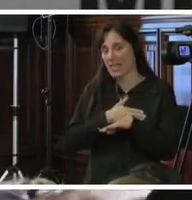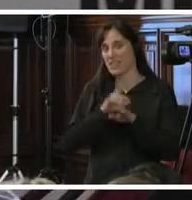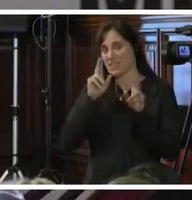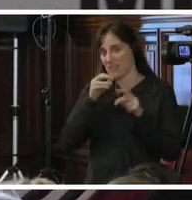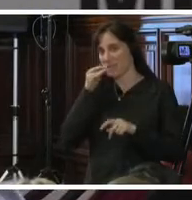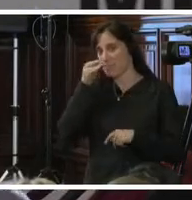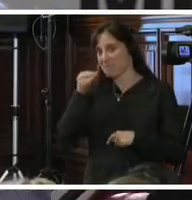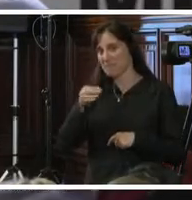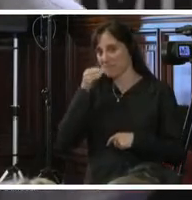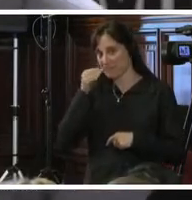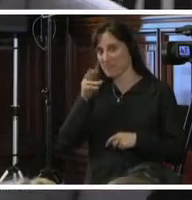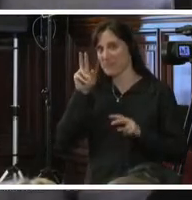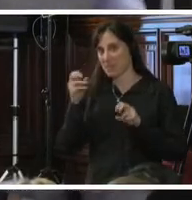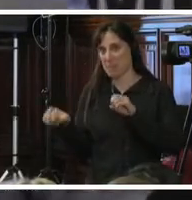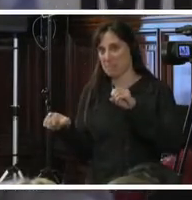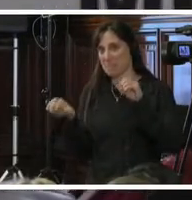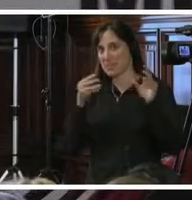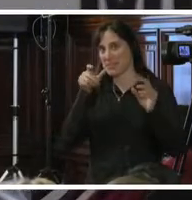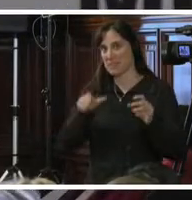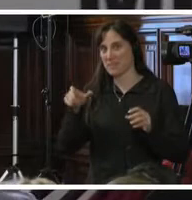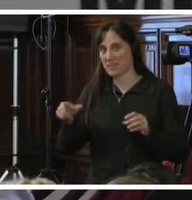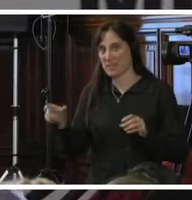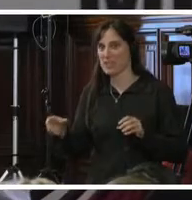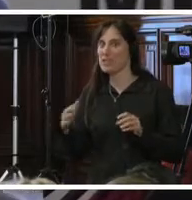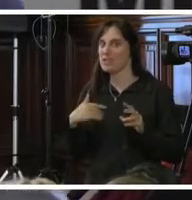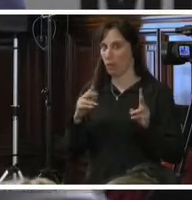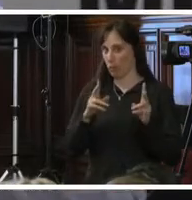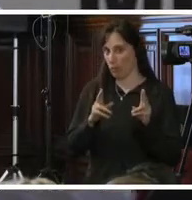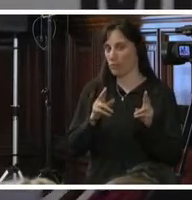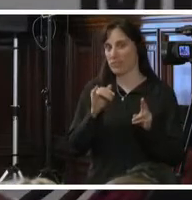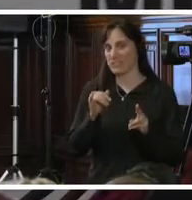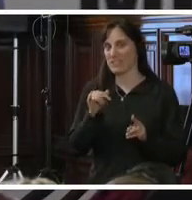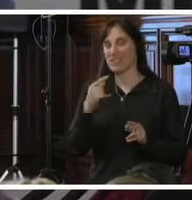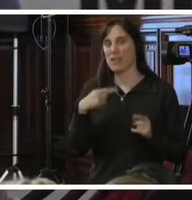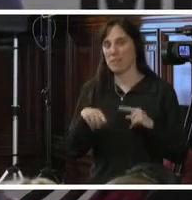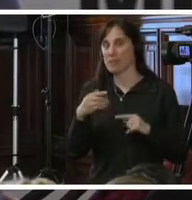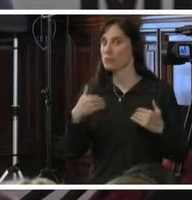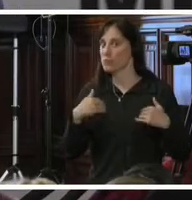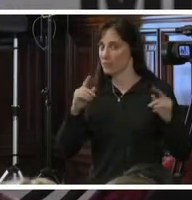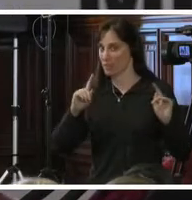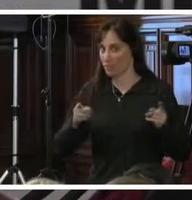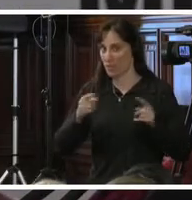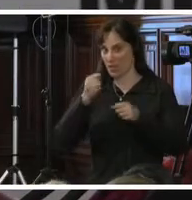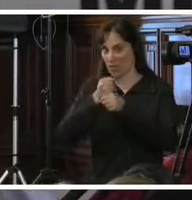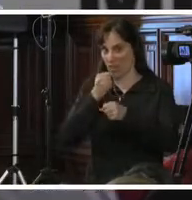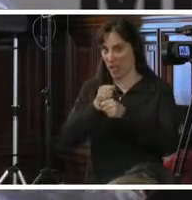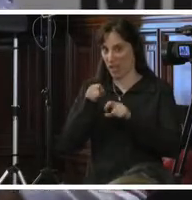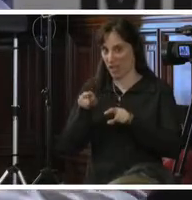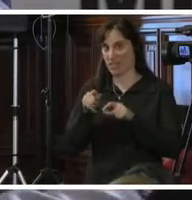relatoría sobre migrantes, aunque fue un periodo breve, pero yo tuve ese trabajo.